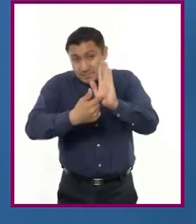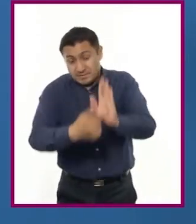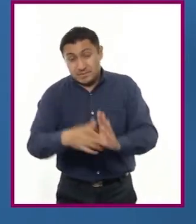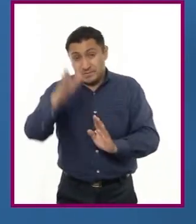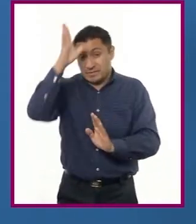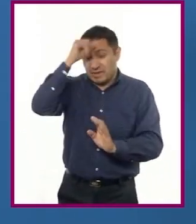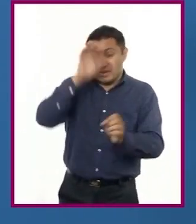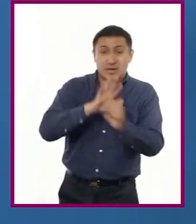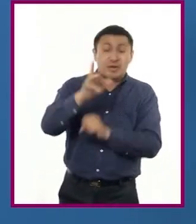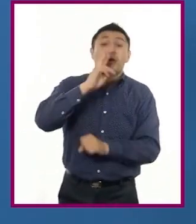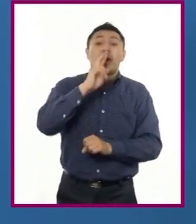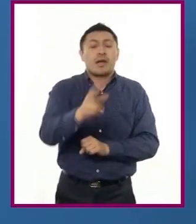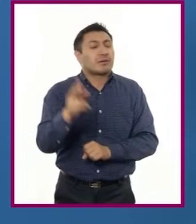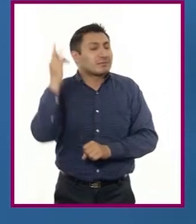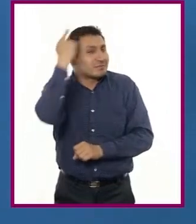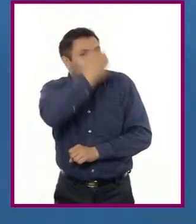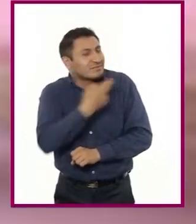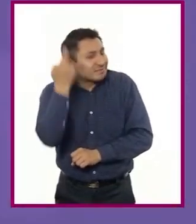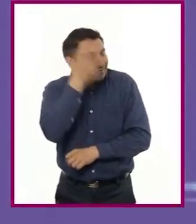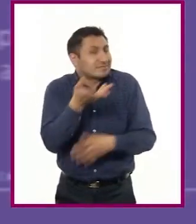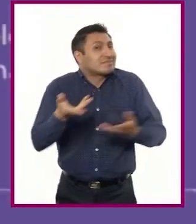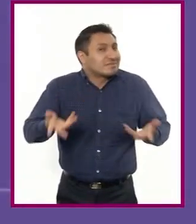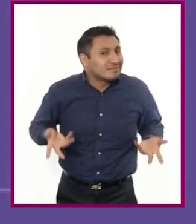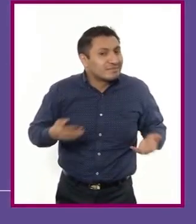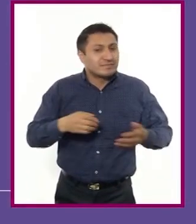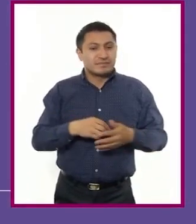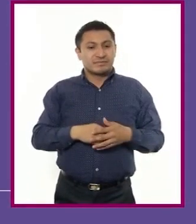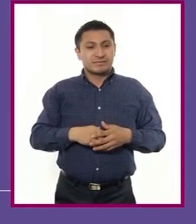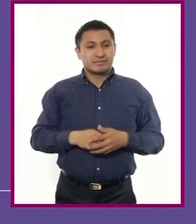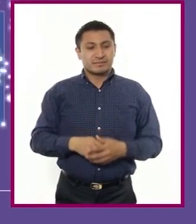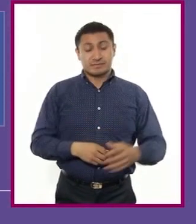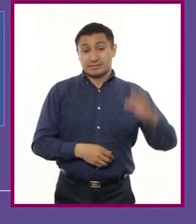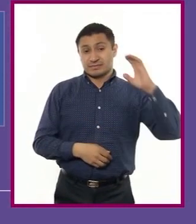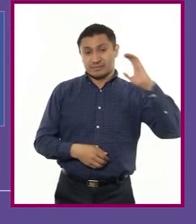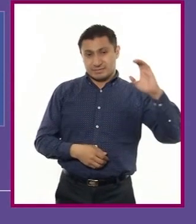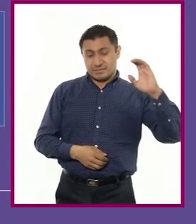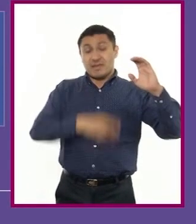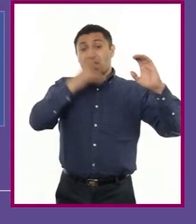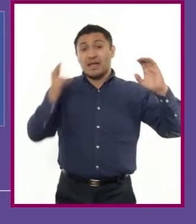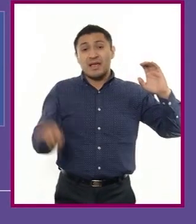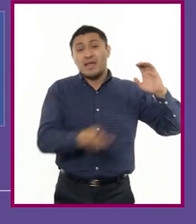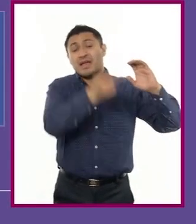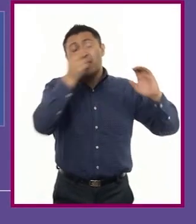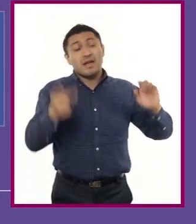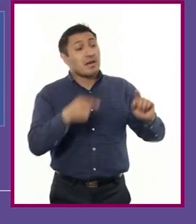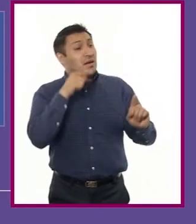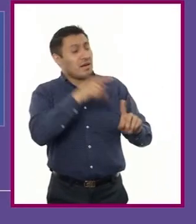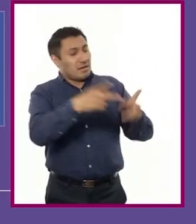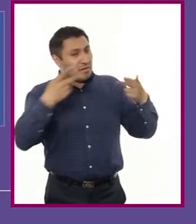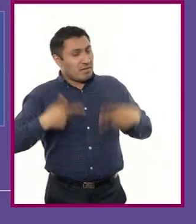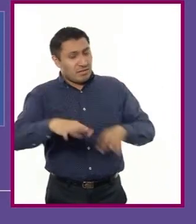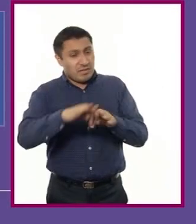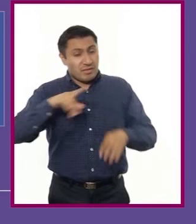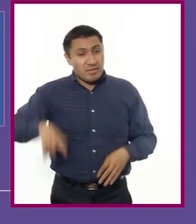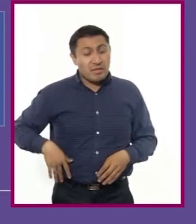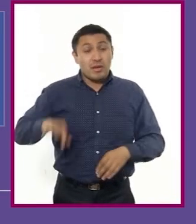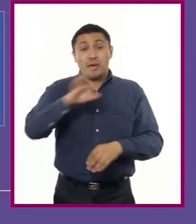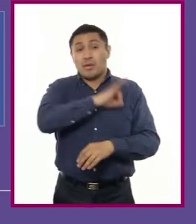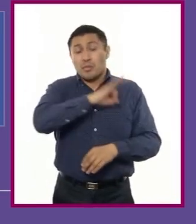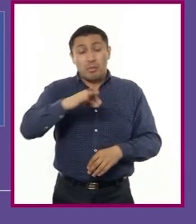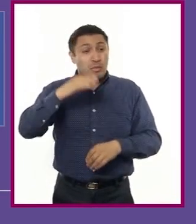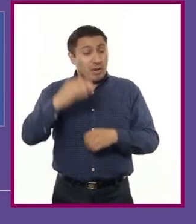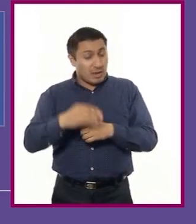a la que hemos revisado en la sesión es C. Preguntar al servidor público acerca de una posible